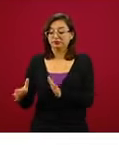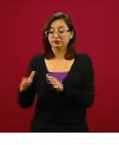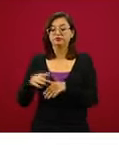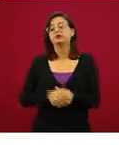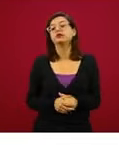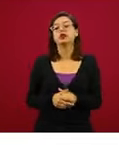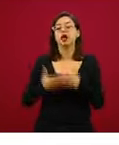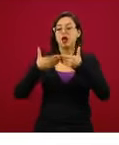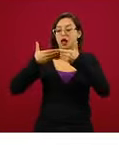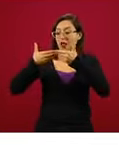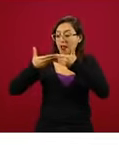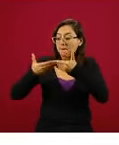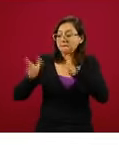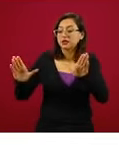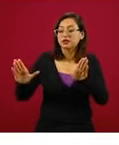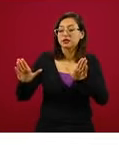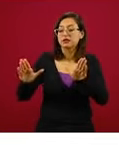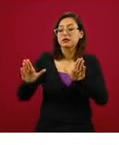semáforo por regiones.